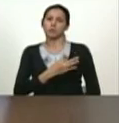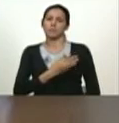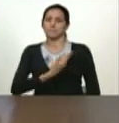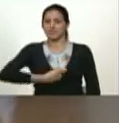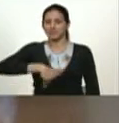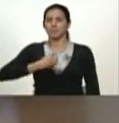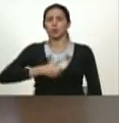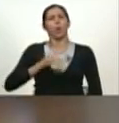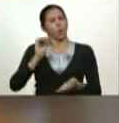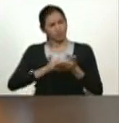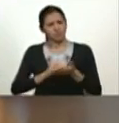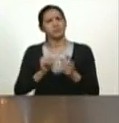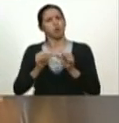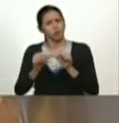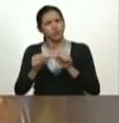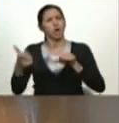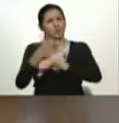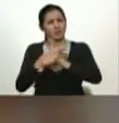y vuelva a gobernar Argentina